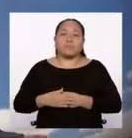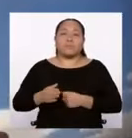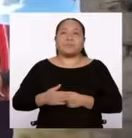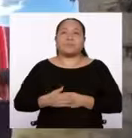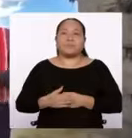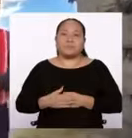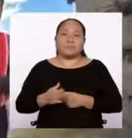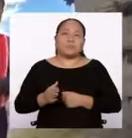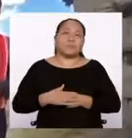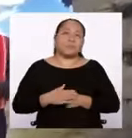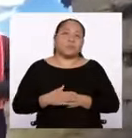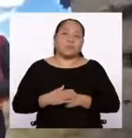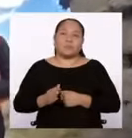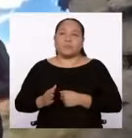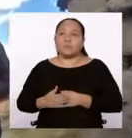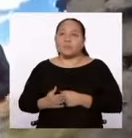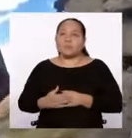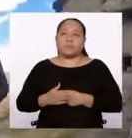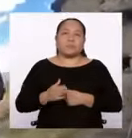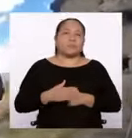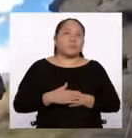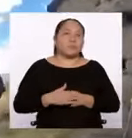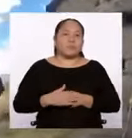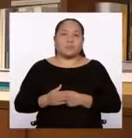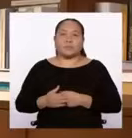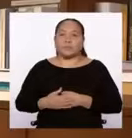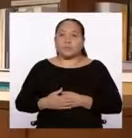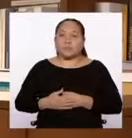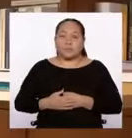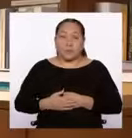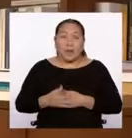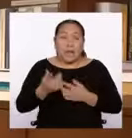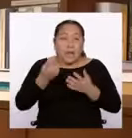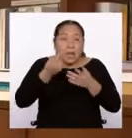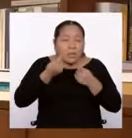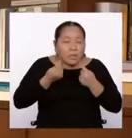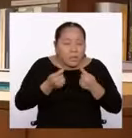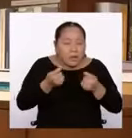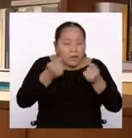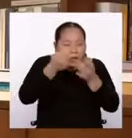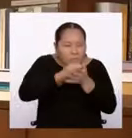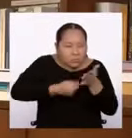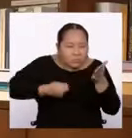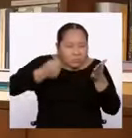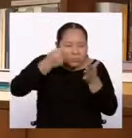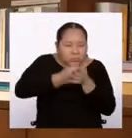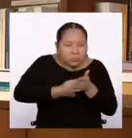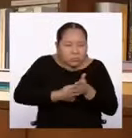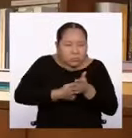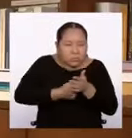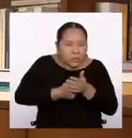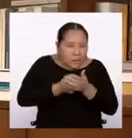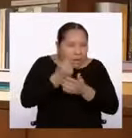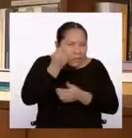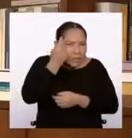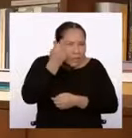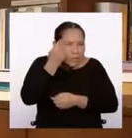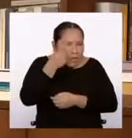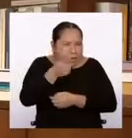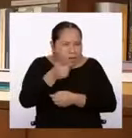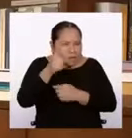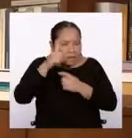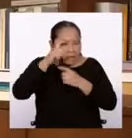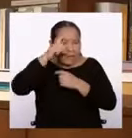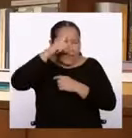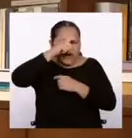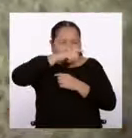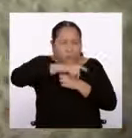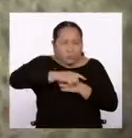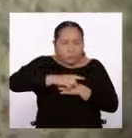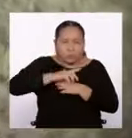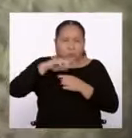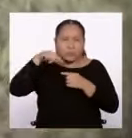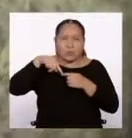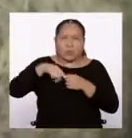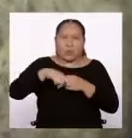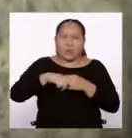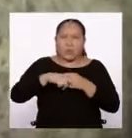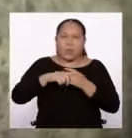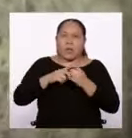Gracias por ver el